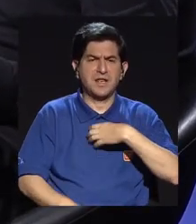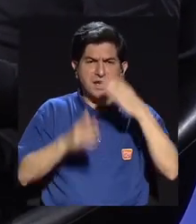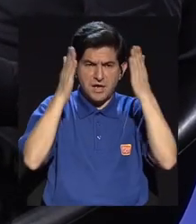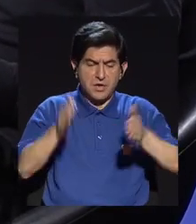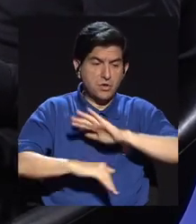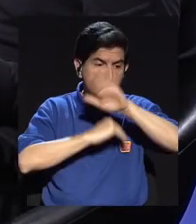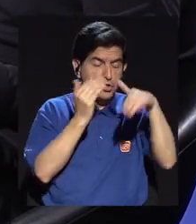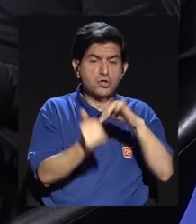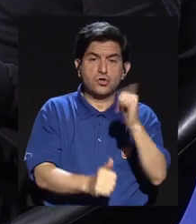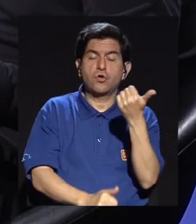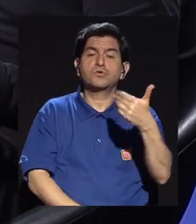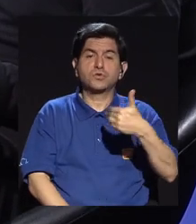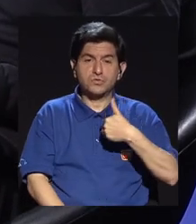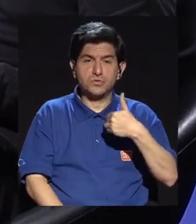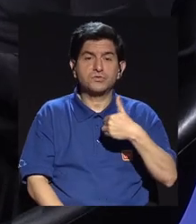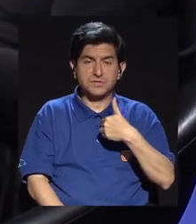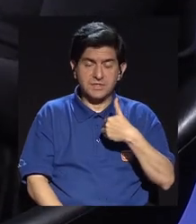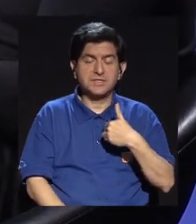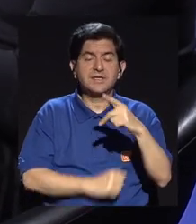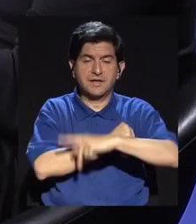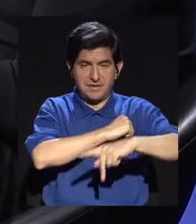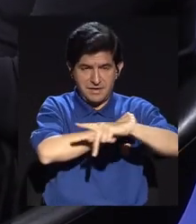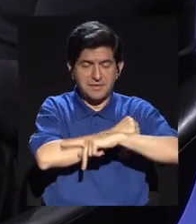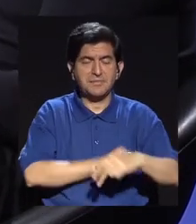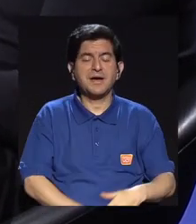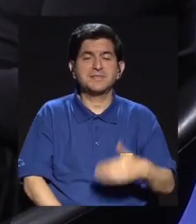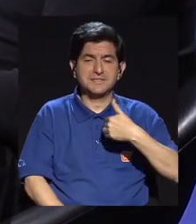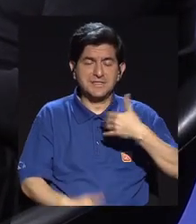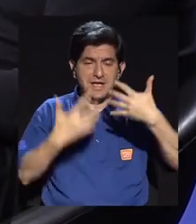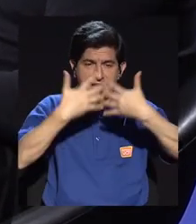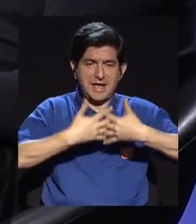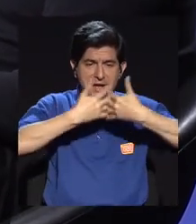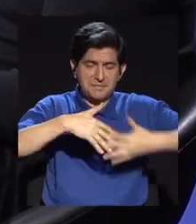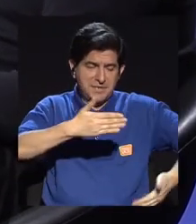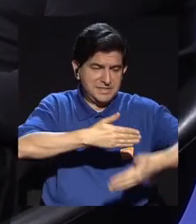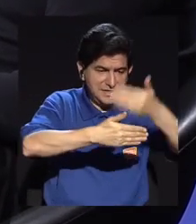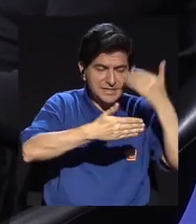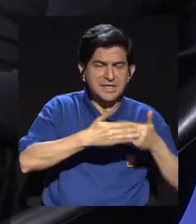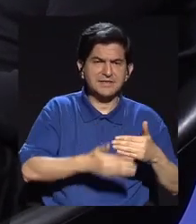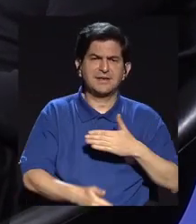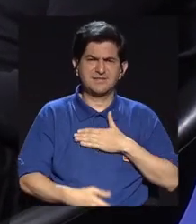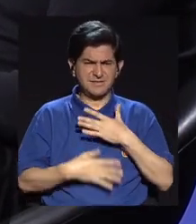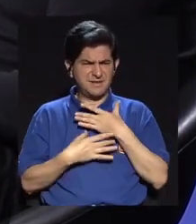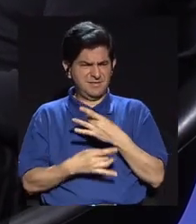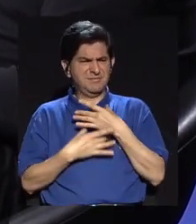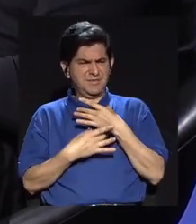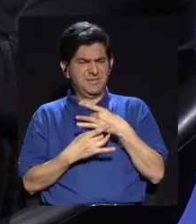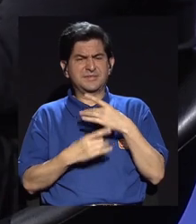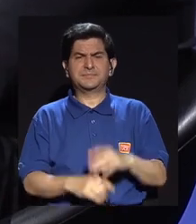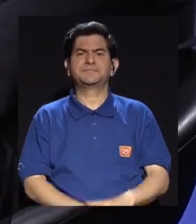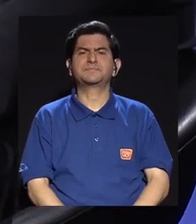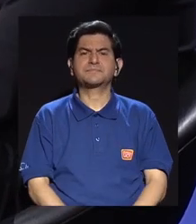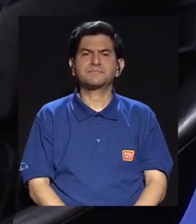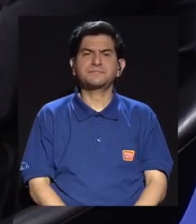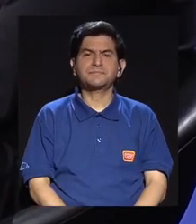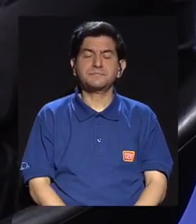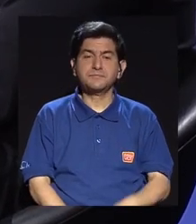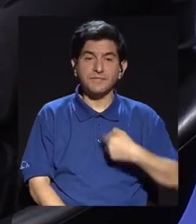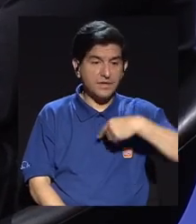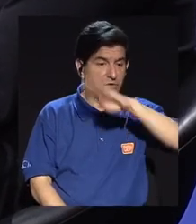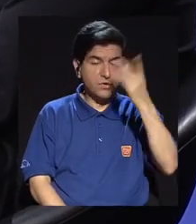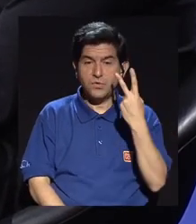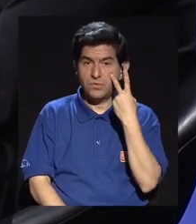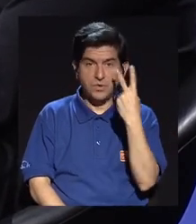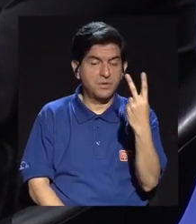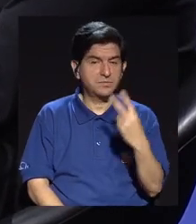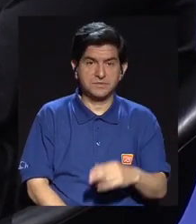cuando todos los demás medios de comunicación de ese país tienen grupos empresariales detrás. Y a me llamó mucho la atención eso, incluso yo nunca